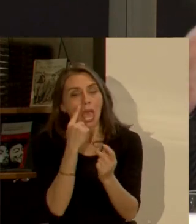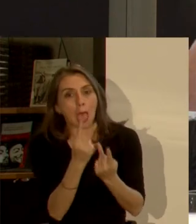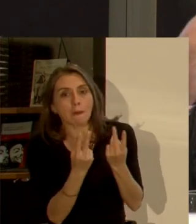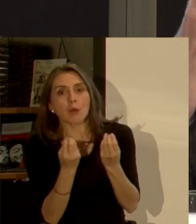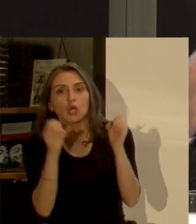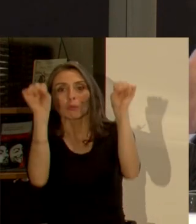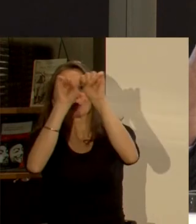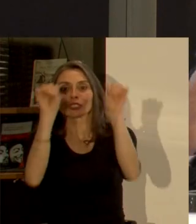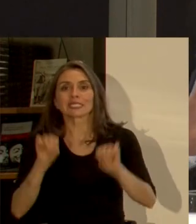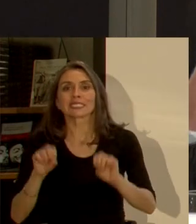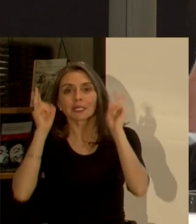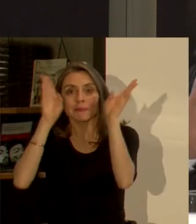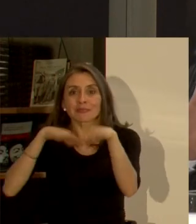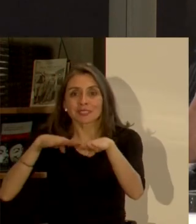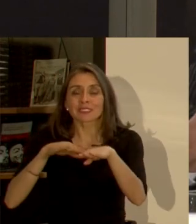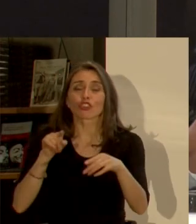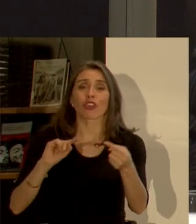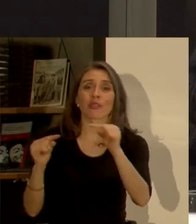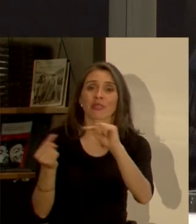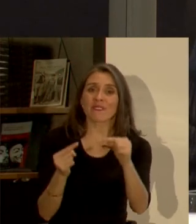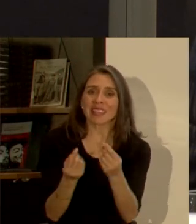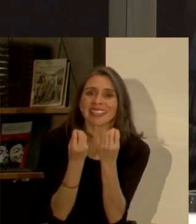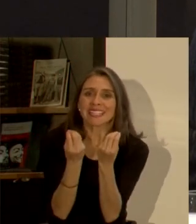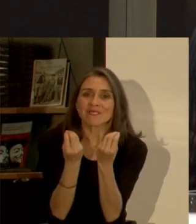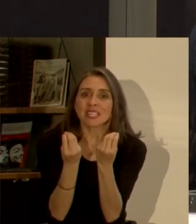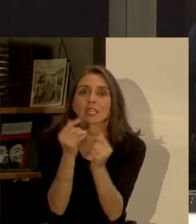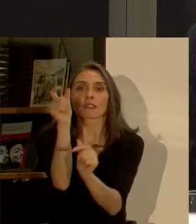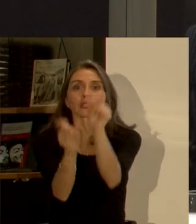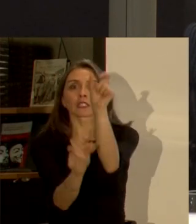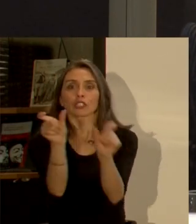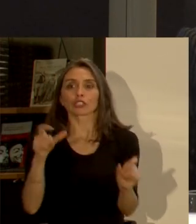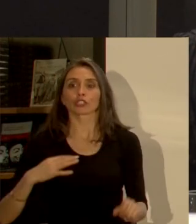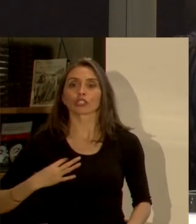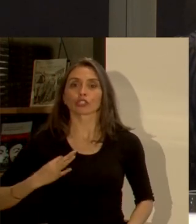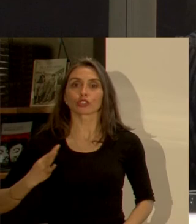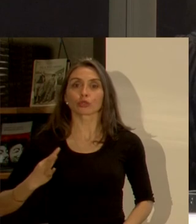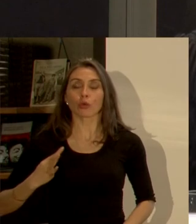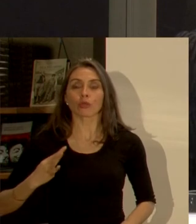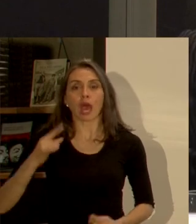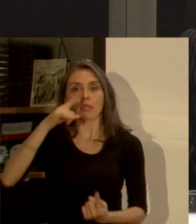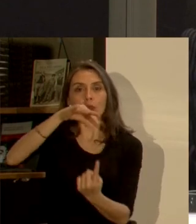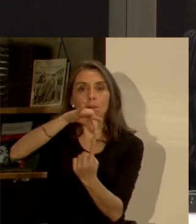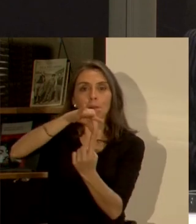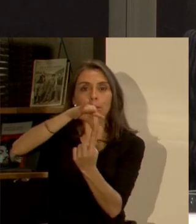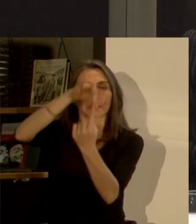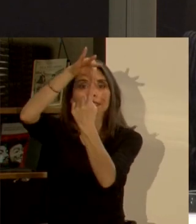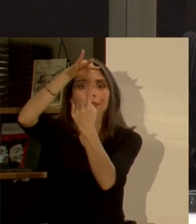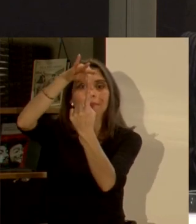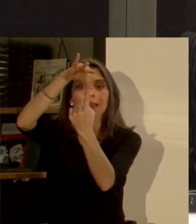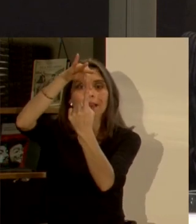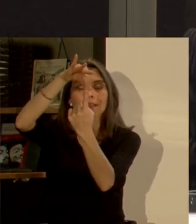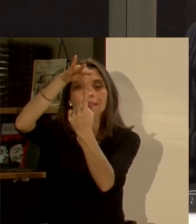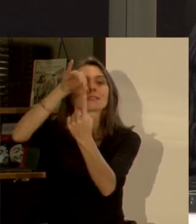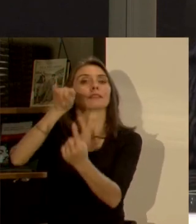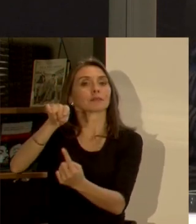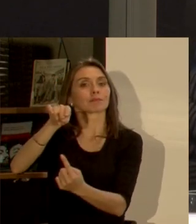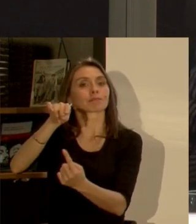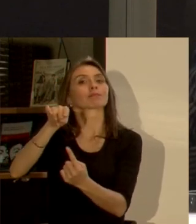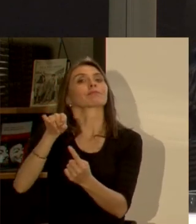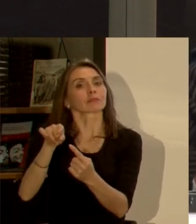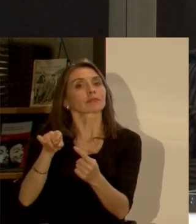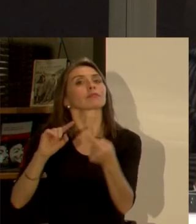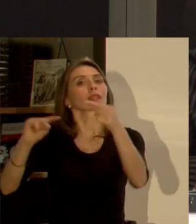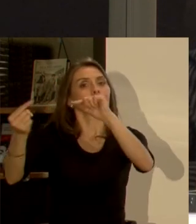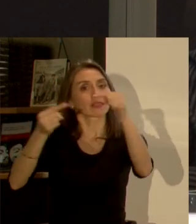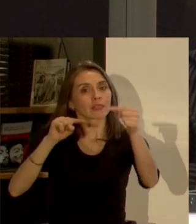ese tipo de debate es muy bueno porque a la ciudadanía la pone en el centro y le permite también tener